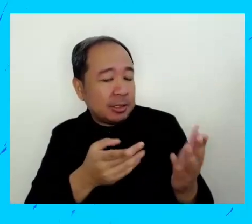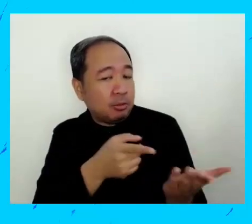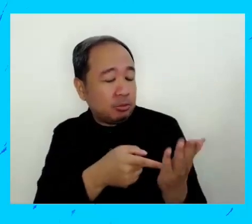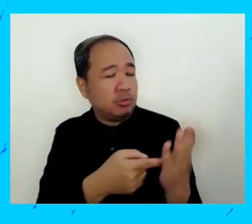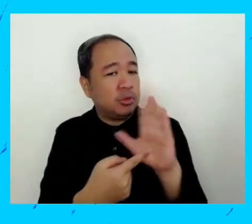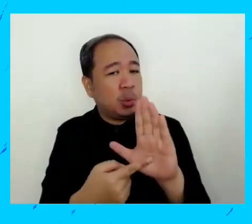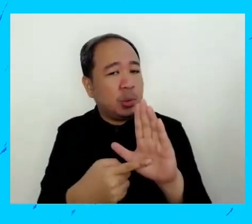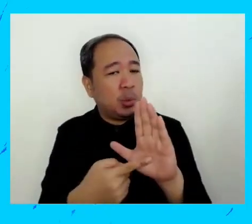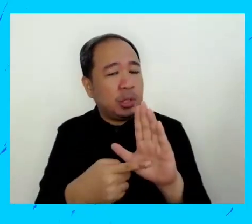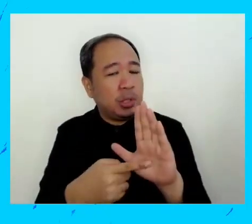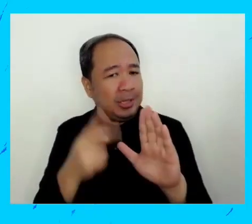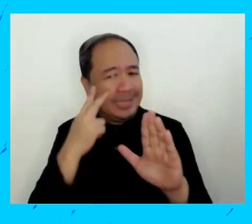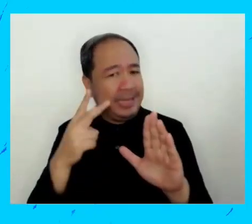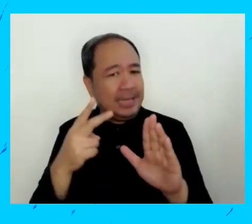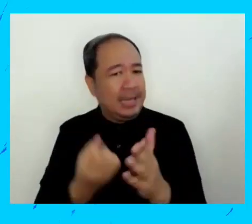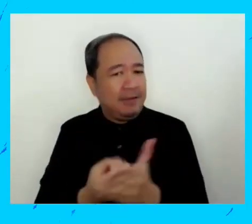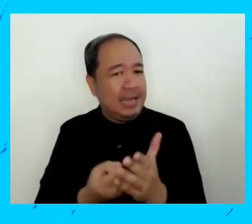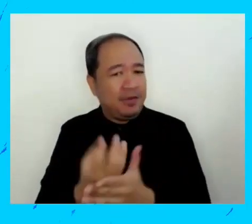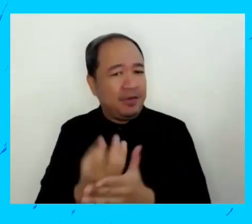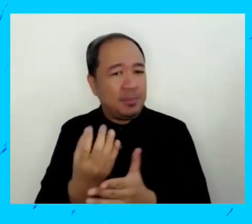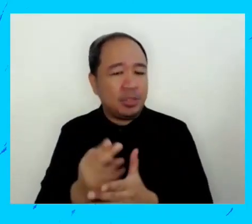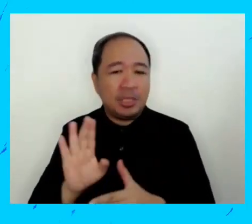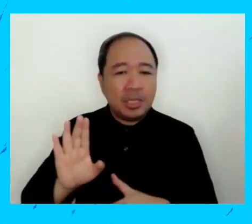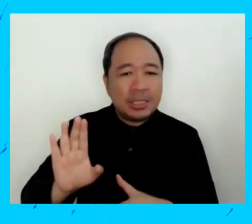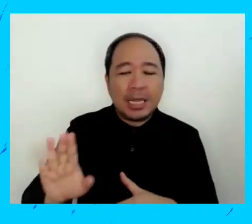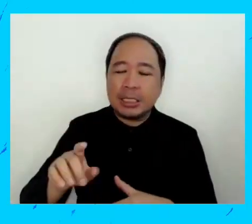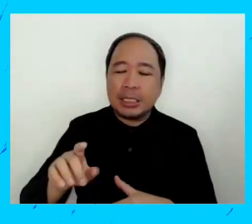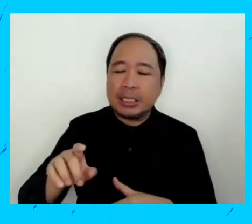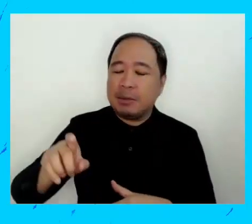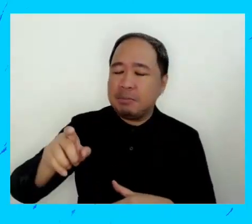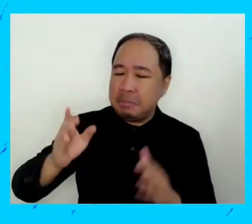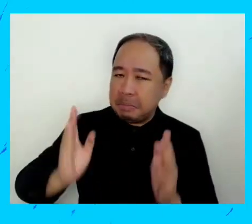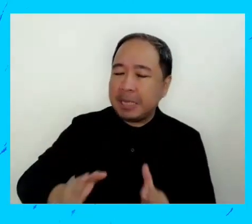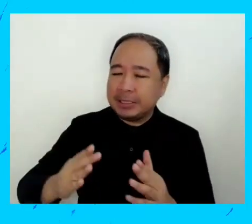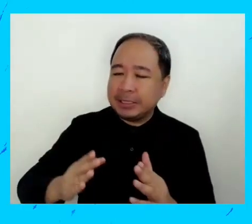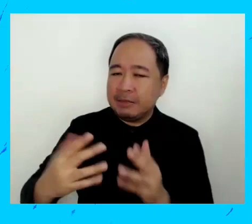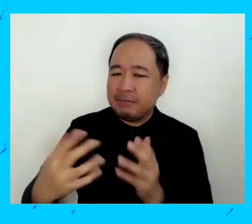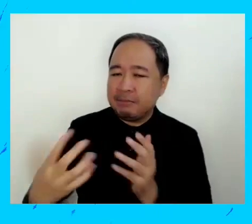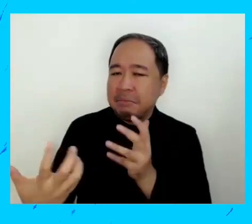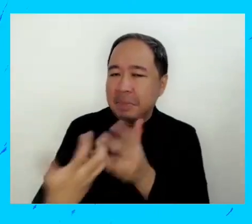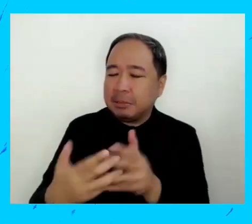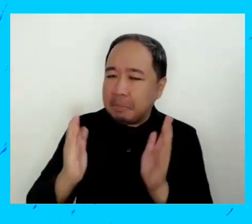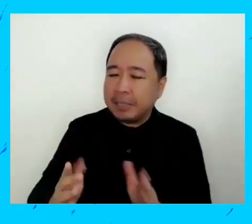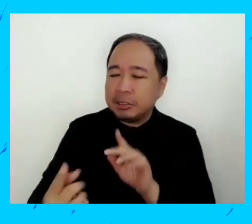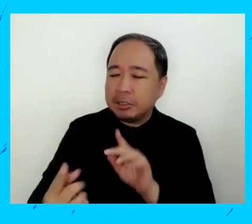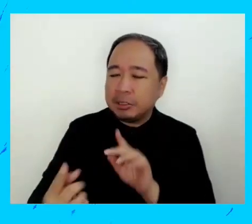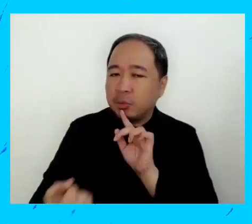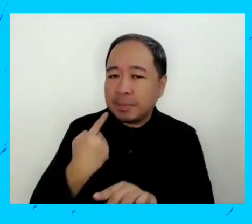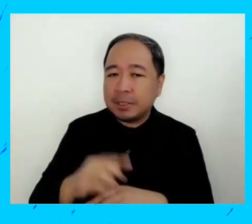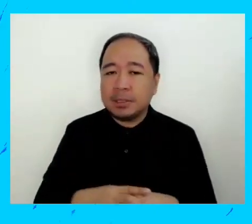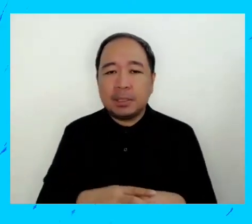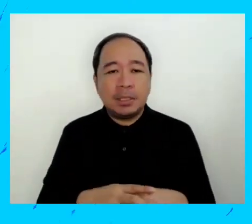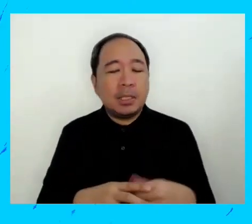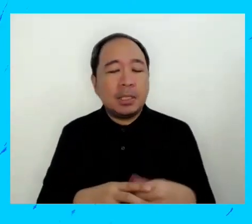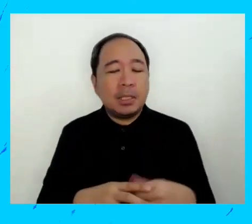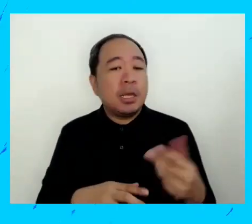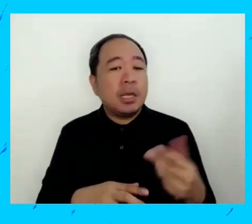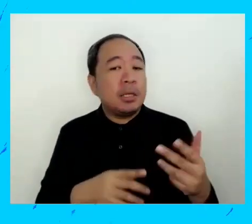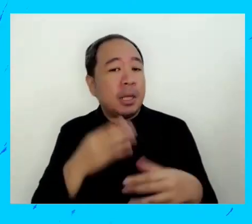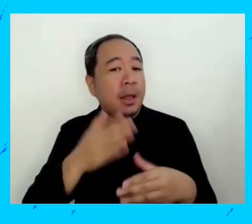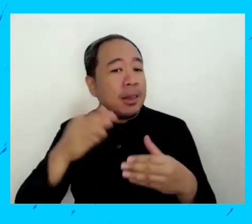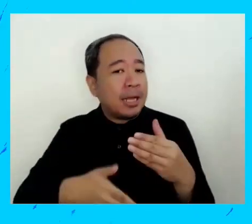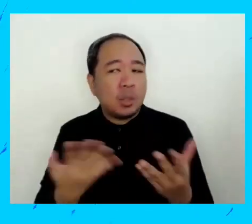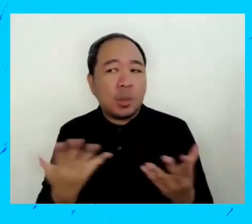sugerió también y demostró que ese fue a los problemas que tienen que ser resueltos. Y el último